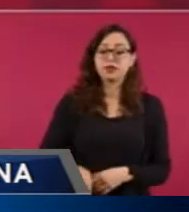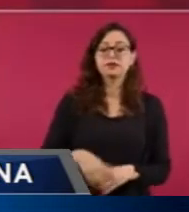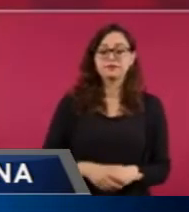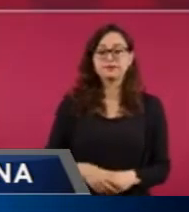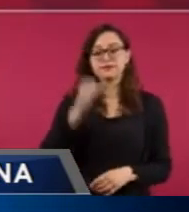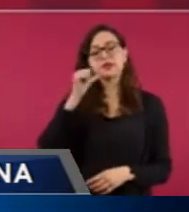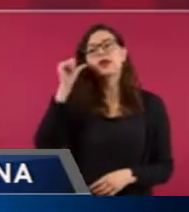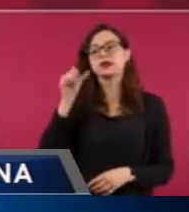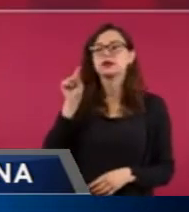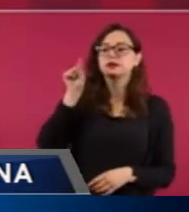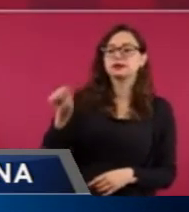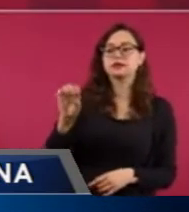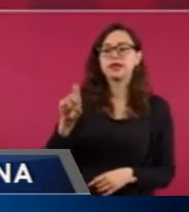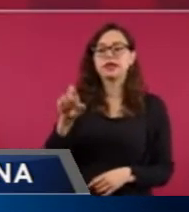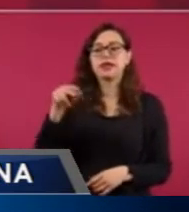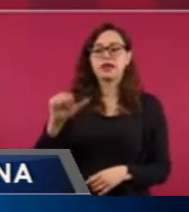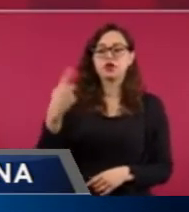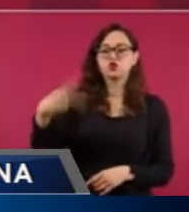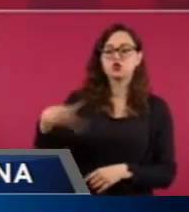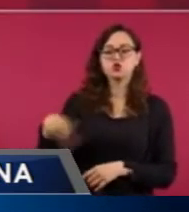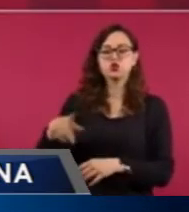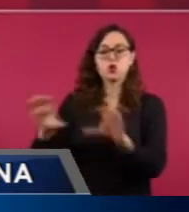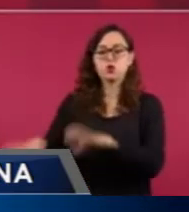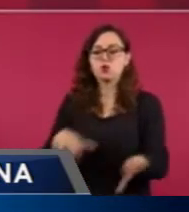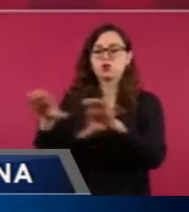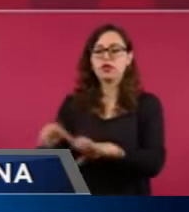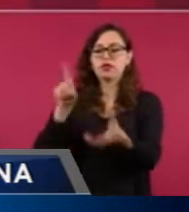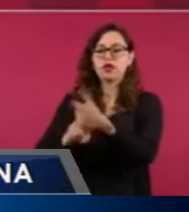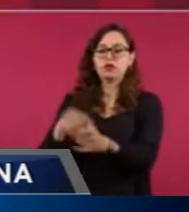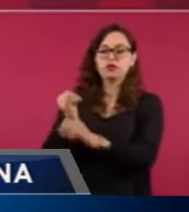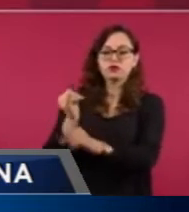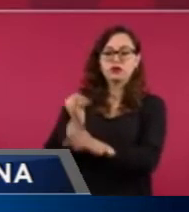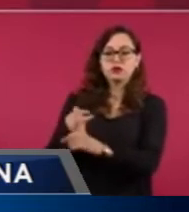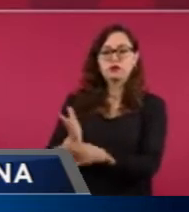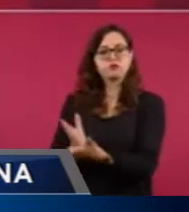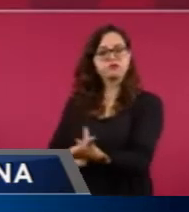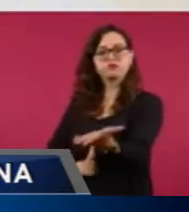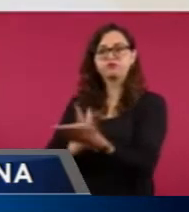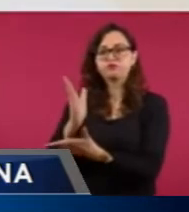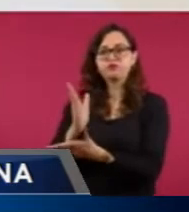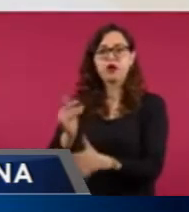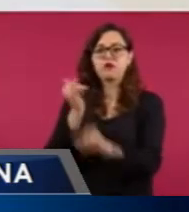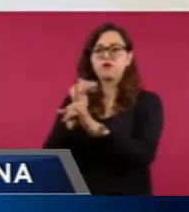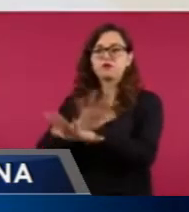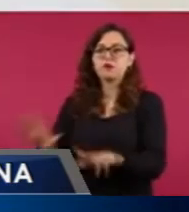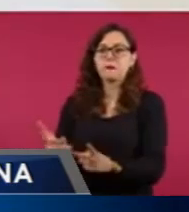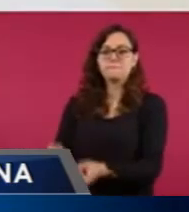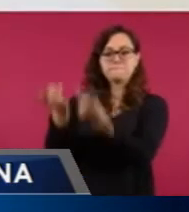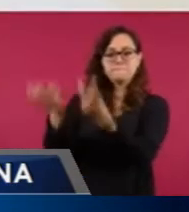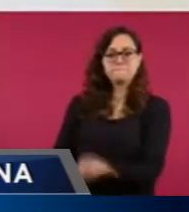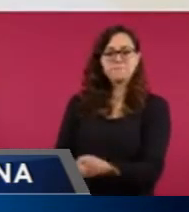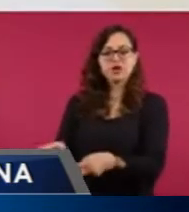de un grupo de hackers presuntamente extranjeros que extrajo archivos secretos de la Secretaría de la Defensa Nacional, Sedena. El sitio de portal de noticias